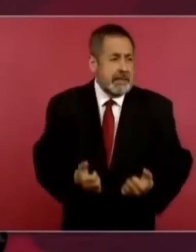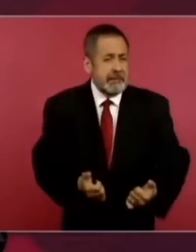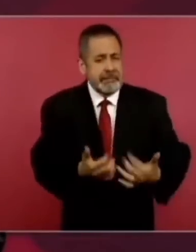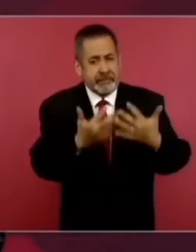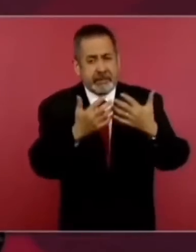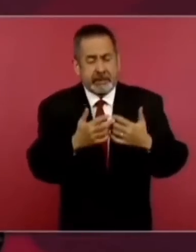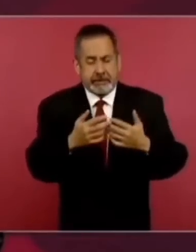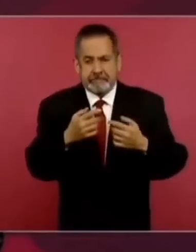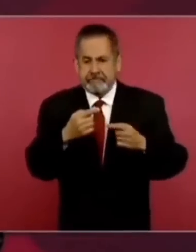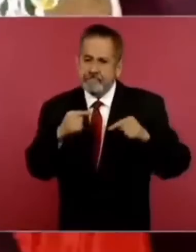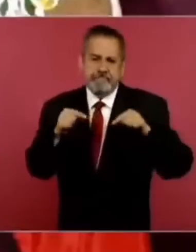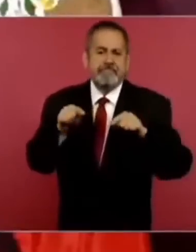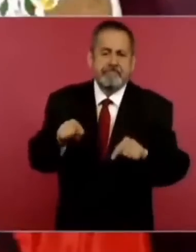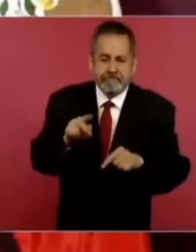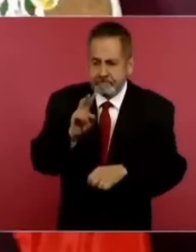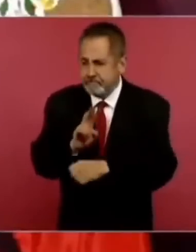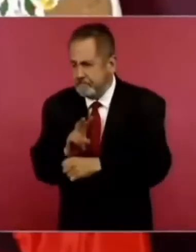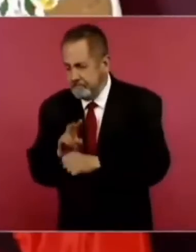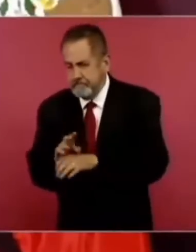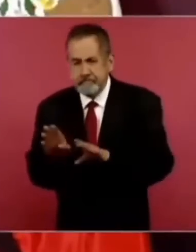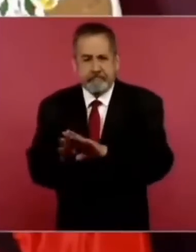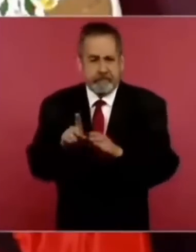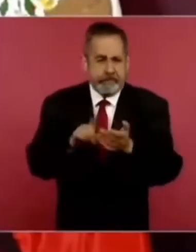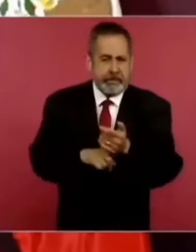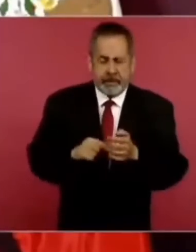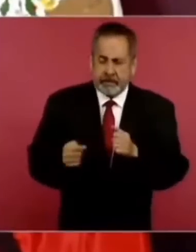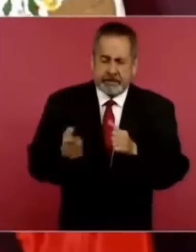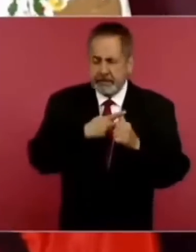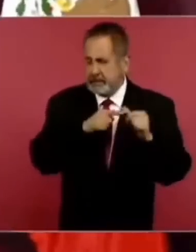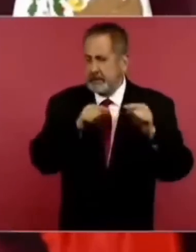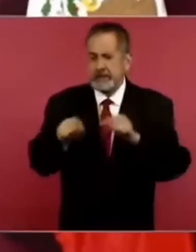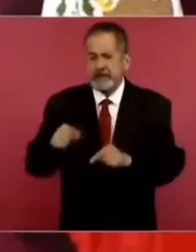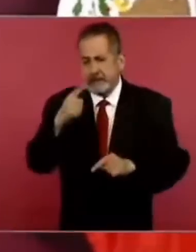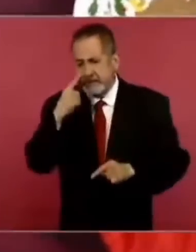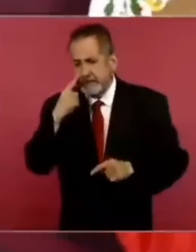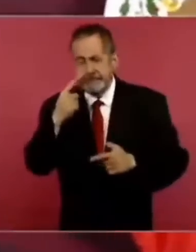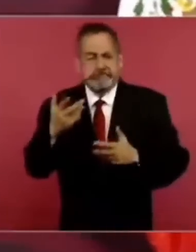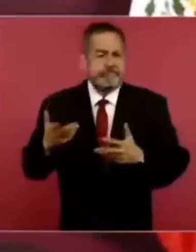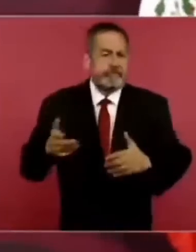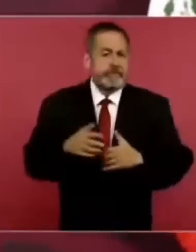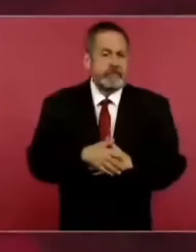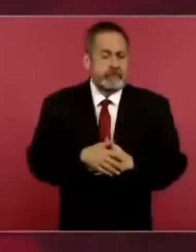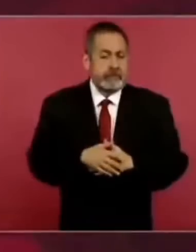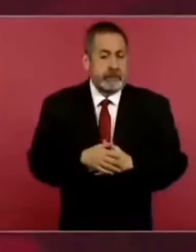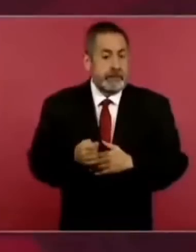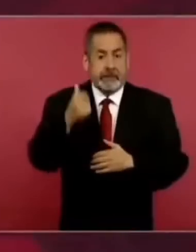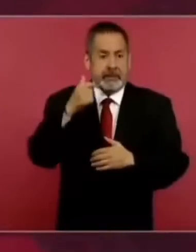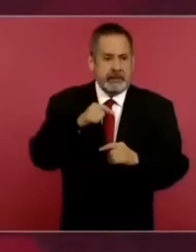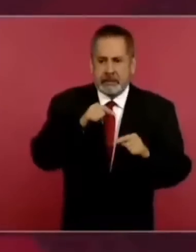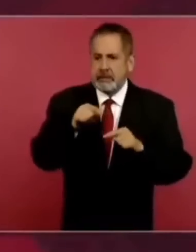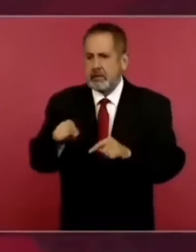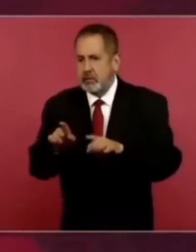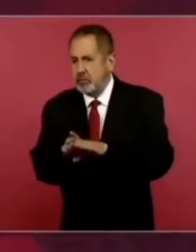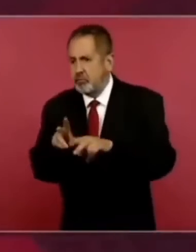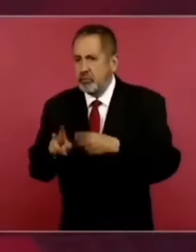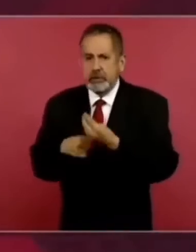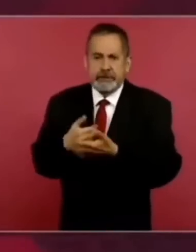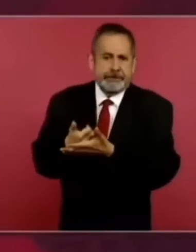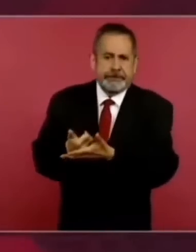y ahí estamos también, la primera reacción de autoridades